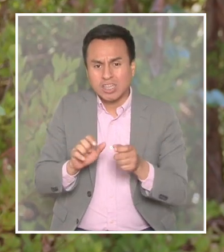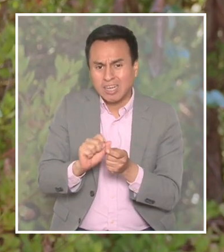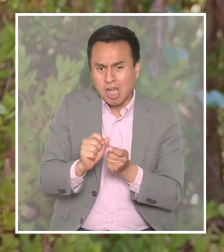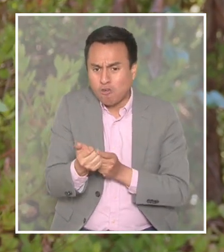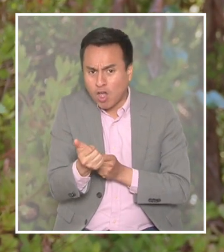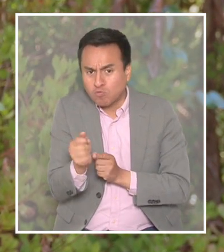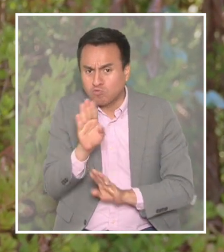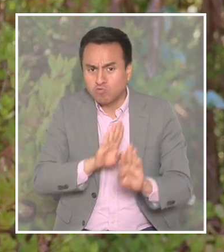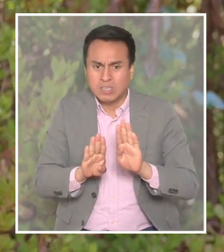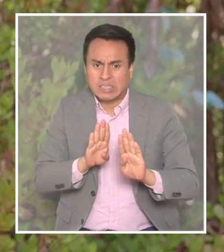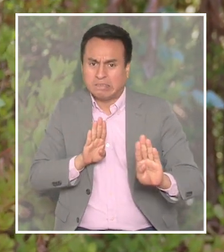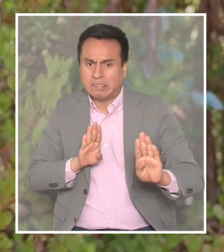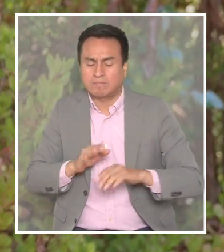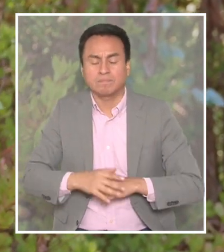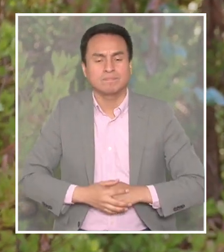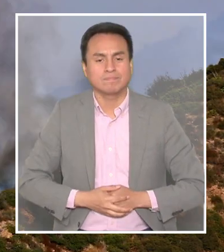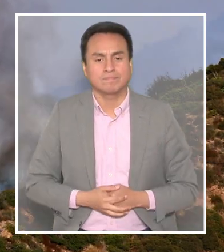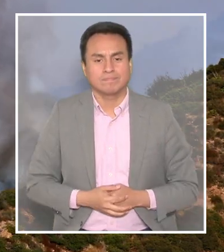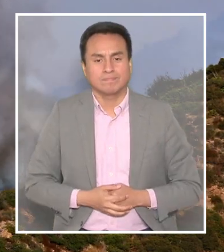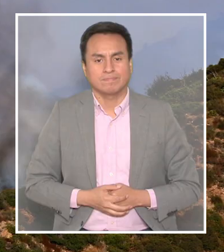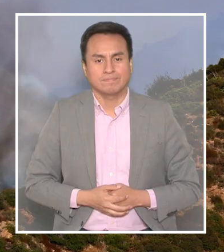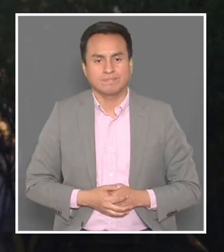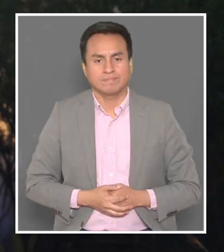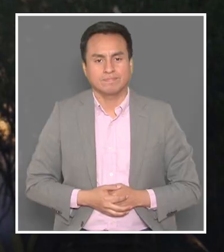evitar toda manipulación que es referente al uso del fuego.